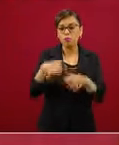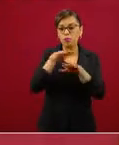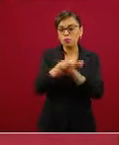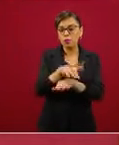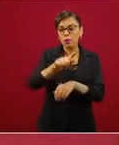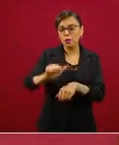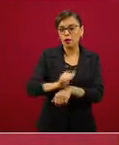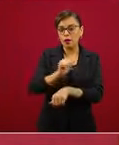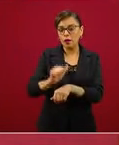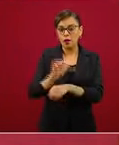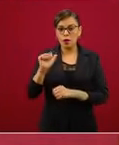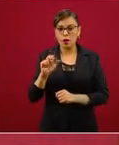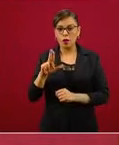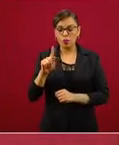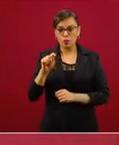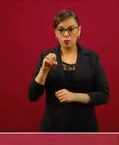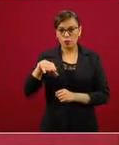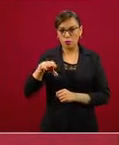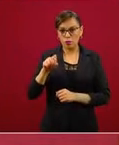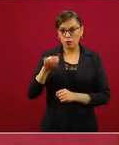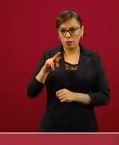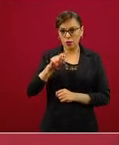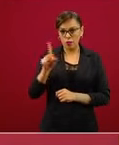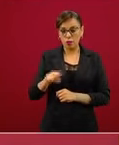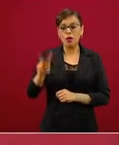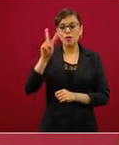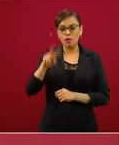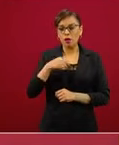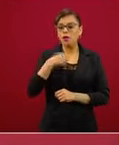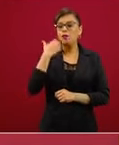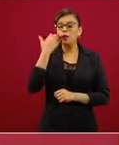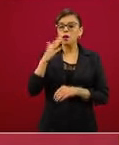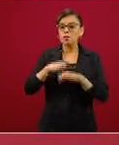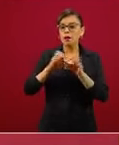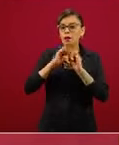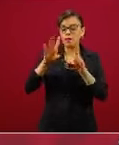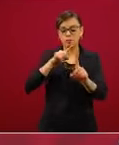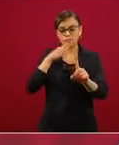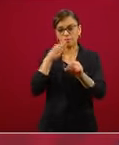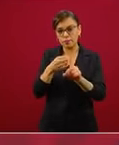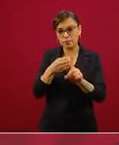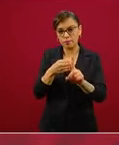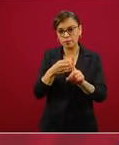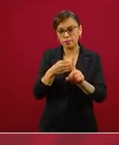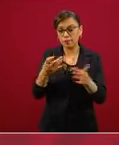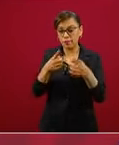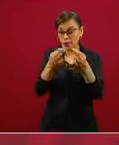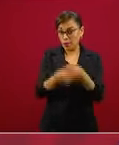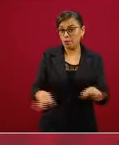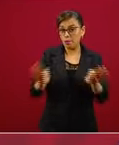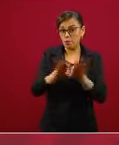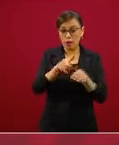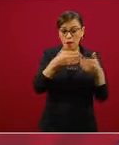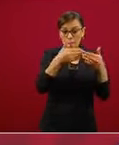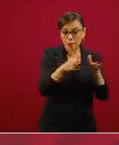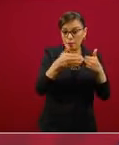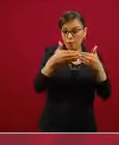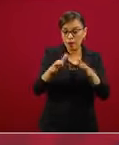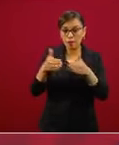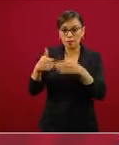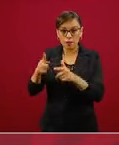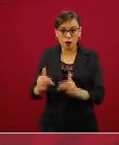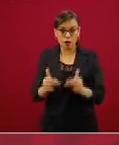hacer un hincapié en lo importante que es el que estas industrias que vayan abriendo en su momento, cuando los